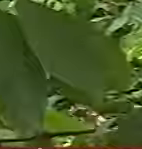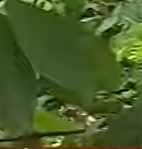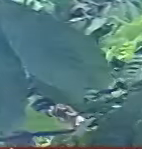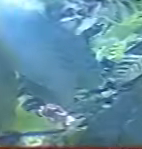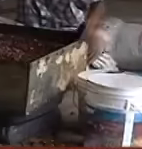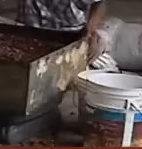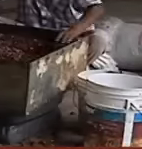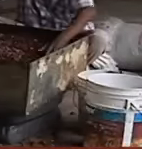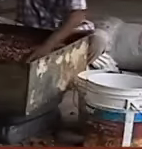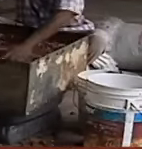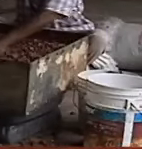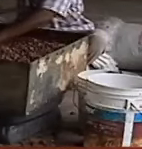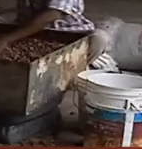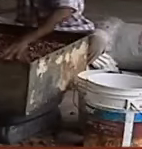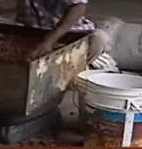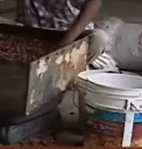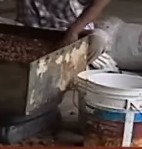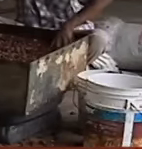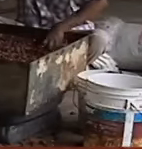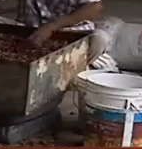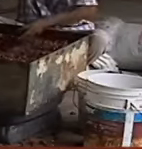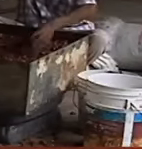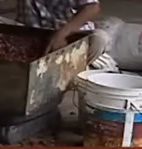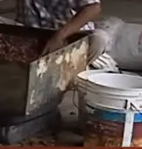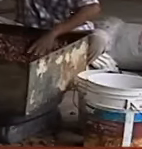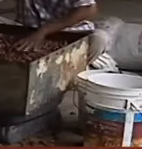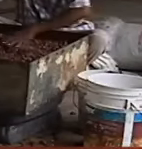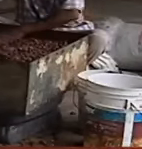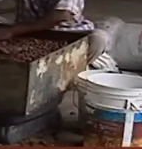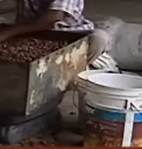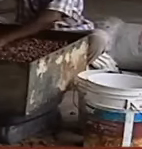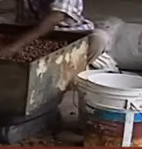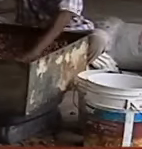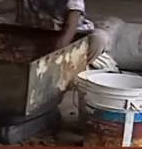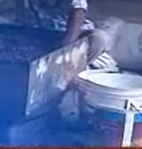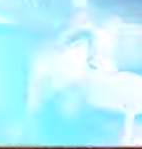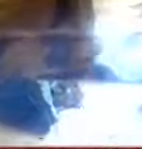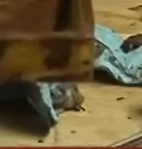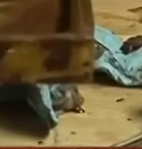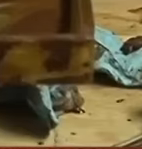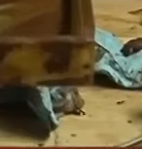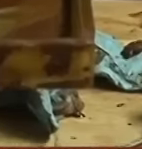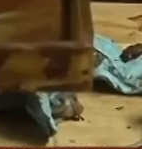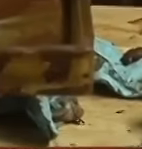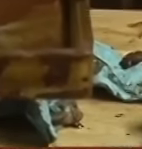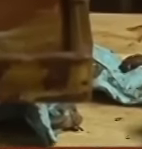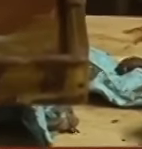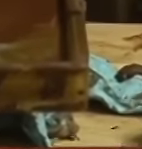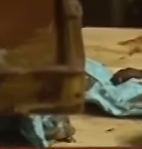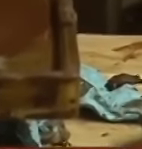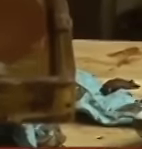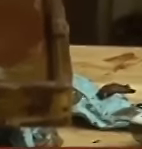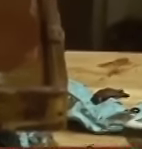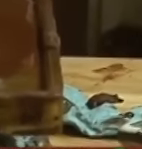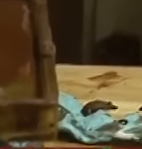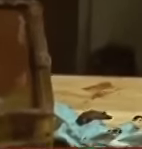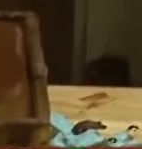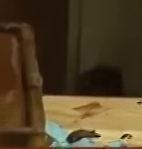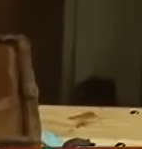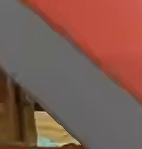Y selvas Son los últimos recónditos De selva tropical Controlada Que existen en el planeta Para México El día Liliana Sotelo